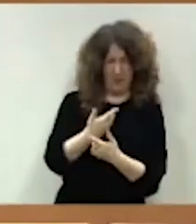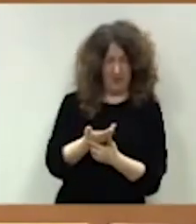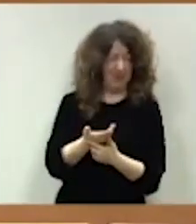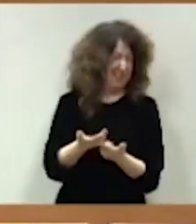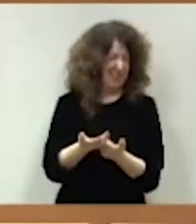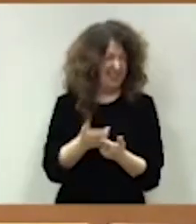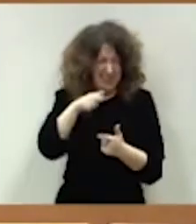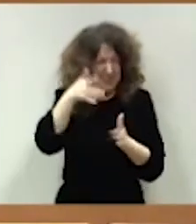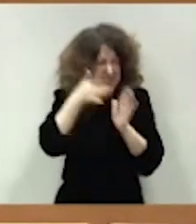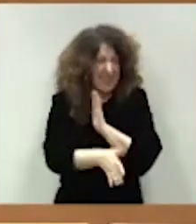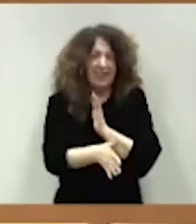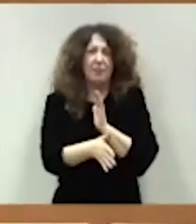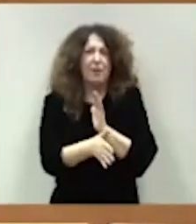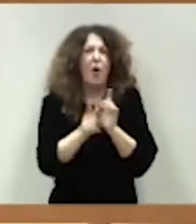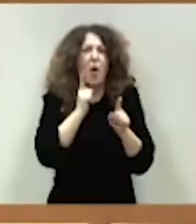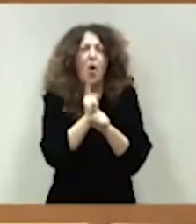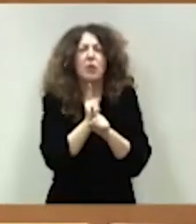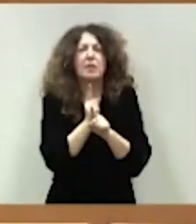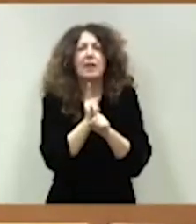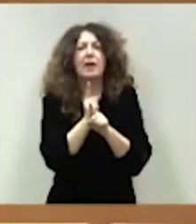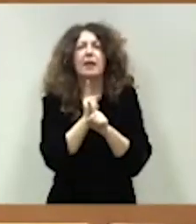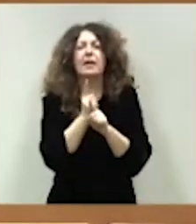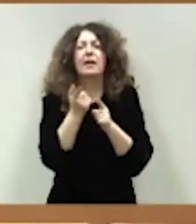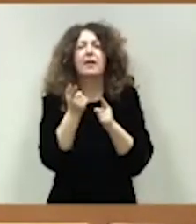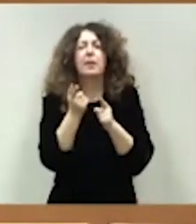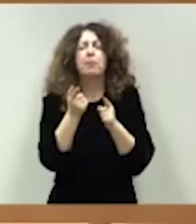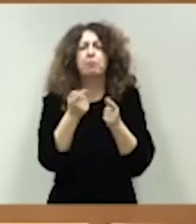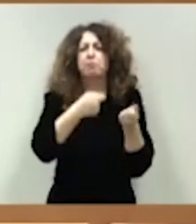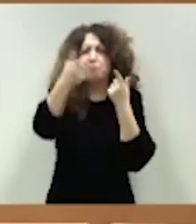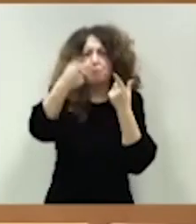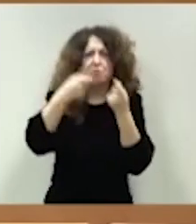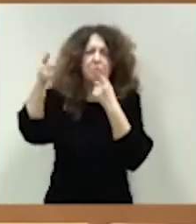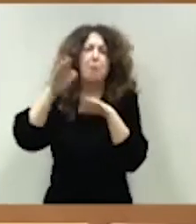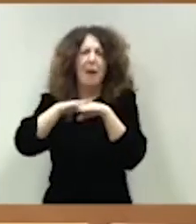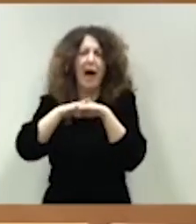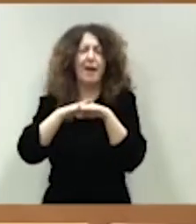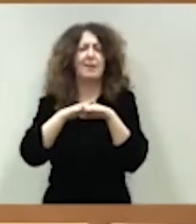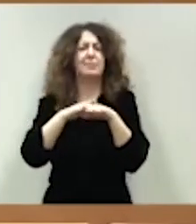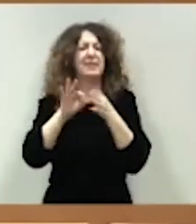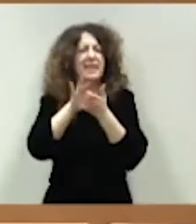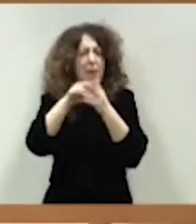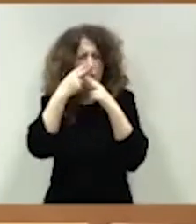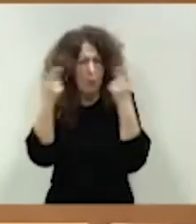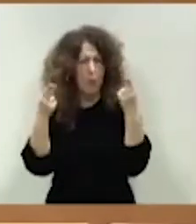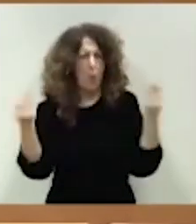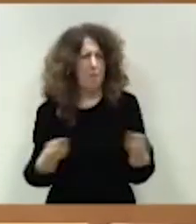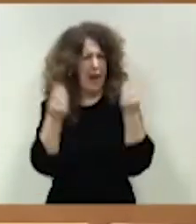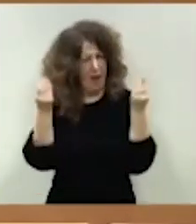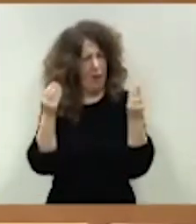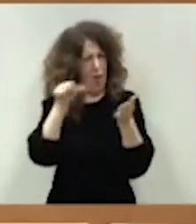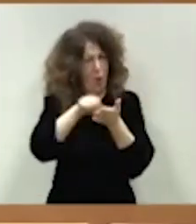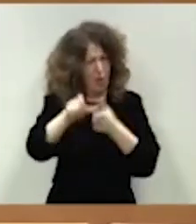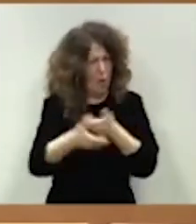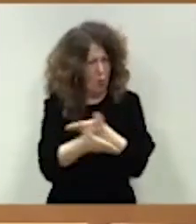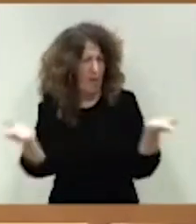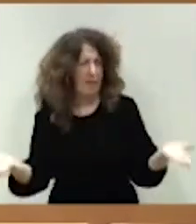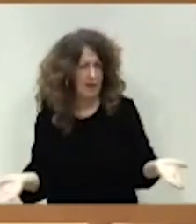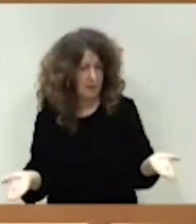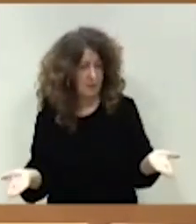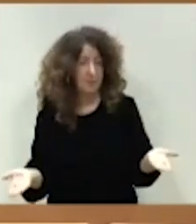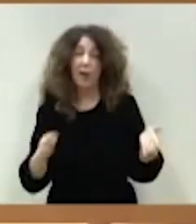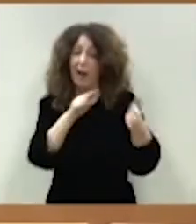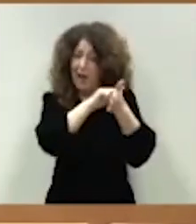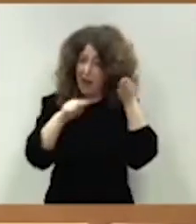ir en contra de la mejora de la provisión de los servicios públicos para los ciudadanos. También en Galicia.